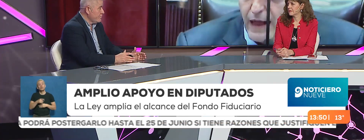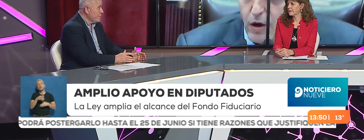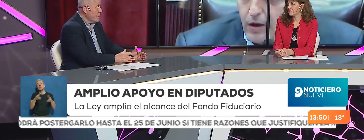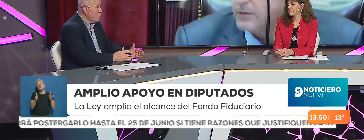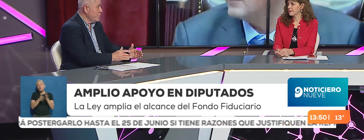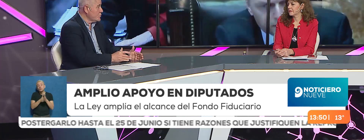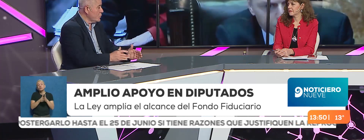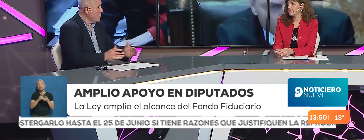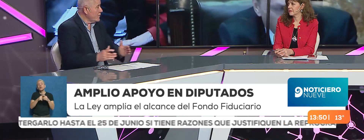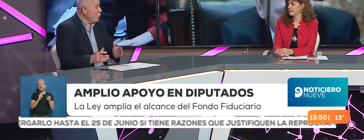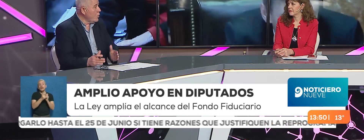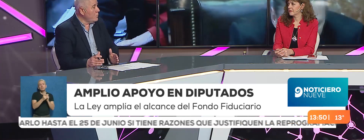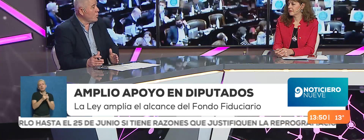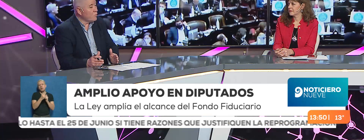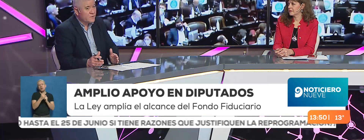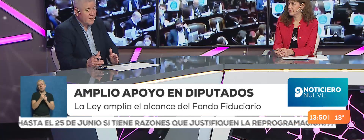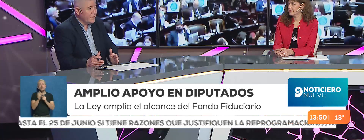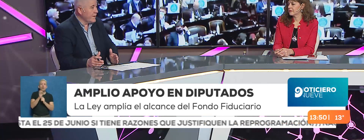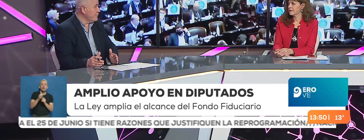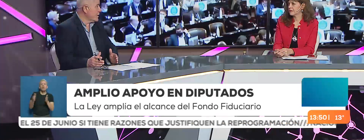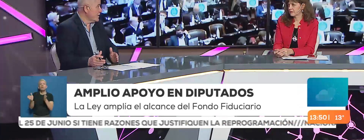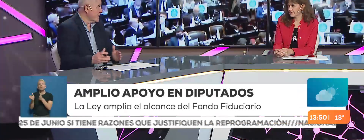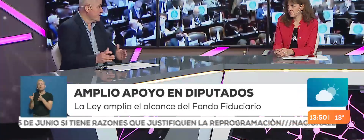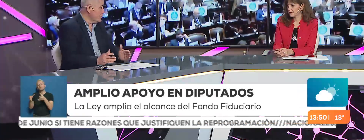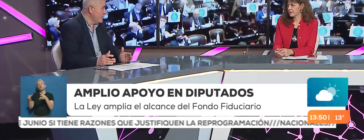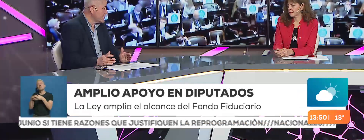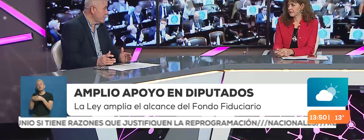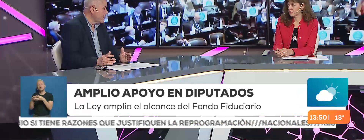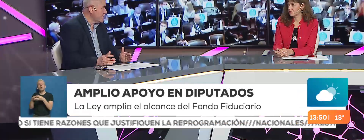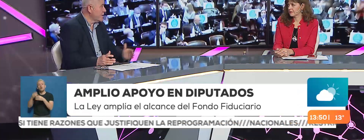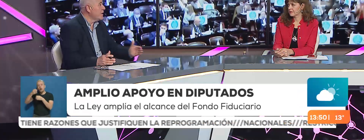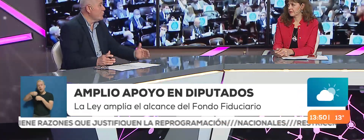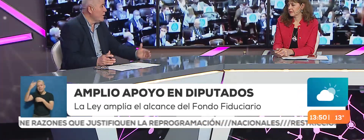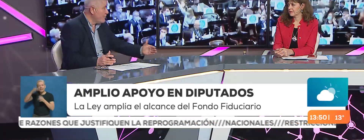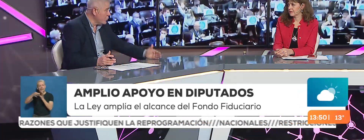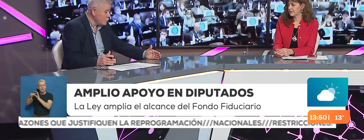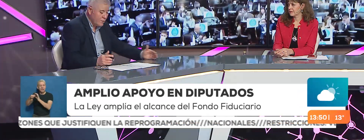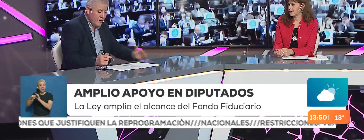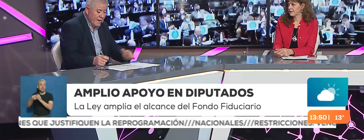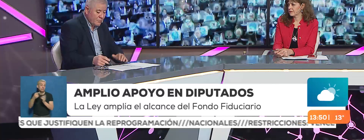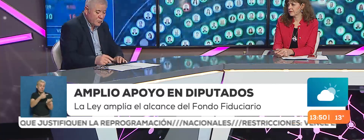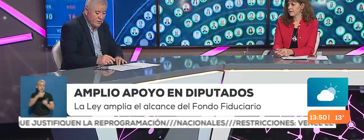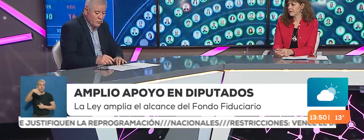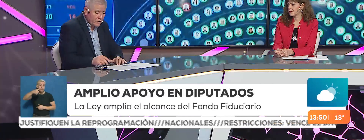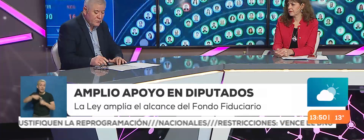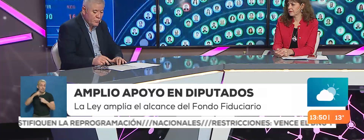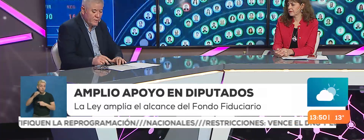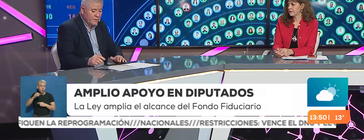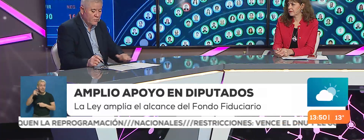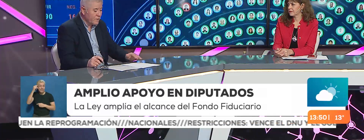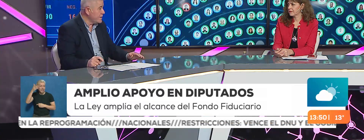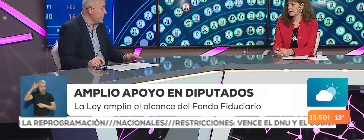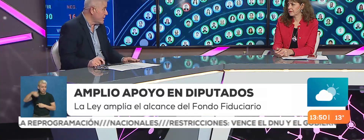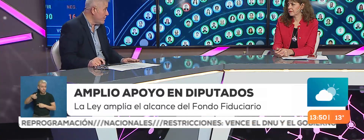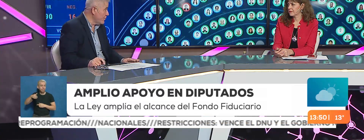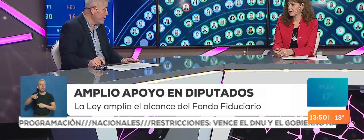Cambio, que no lo hizo, o el bloque oficialista, que en este caso Máximo Kirchner le dio el apoyo al proyecto de Swin,